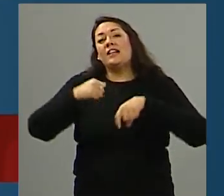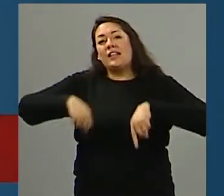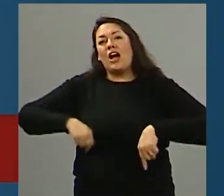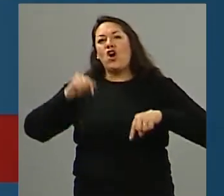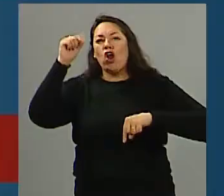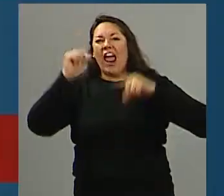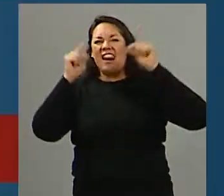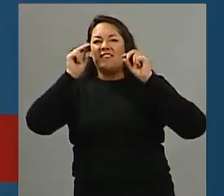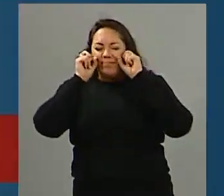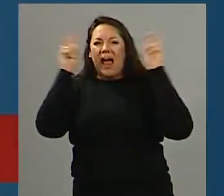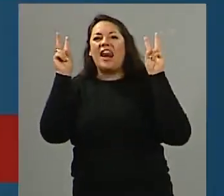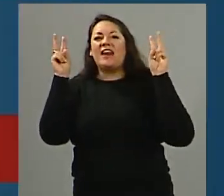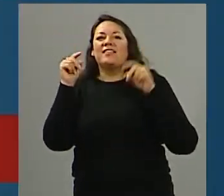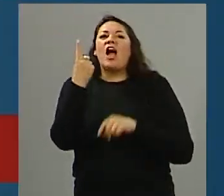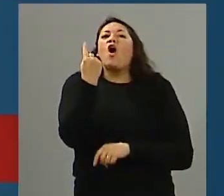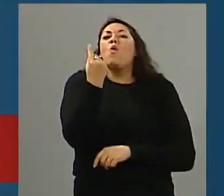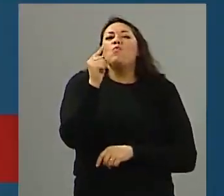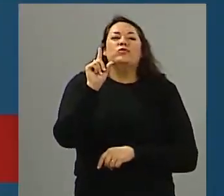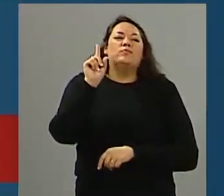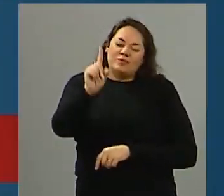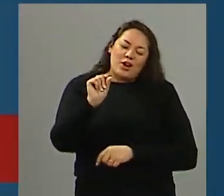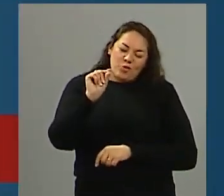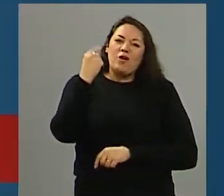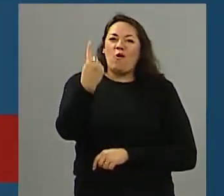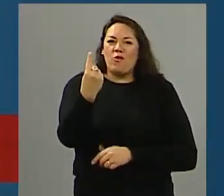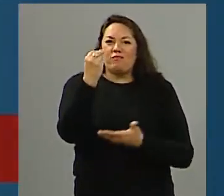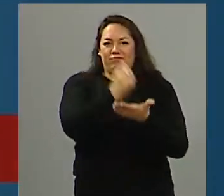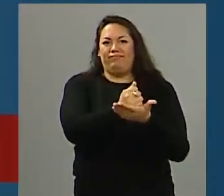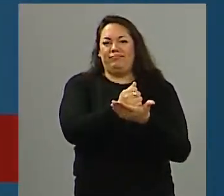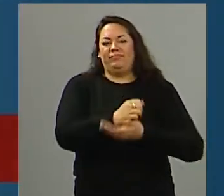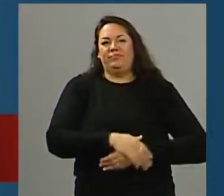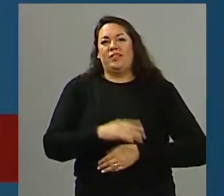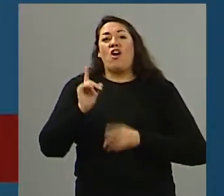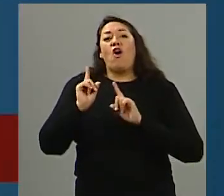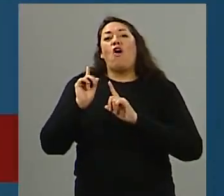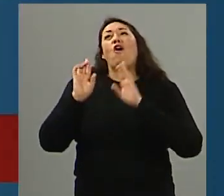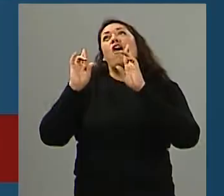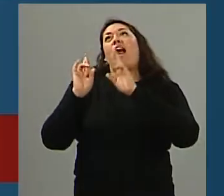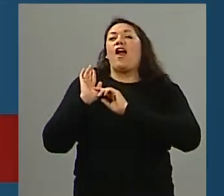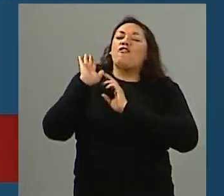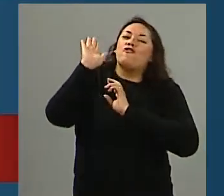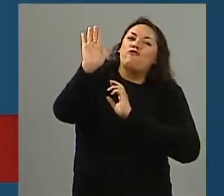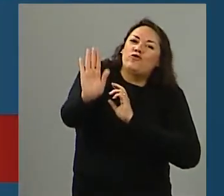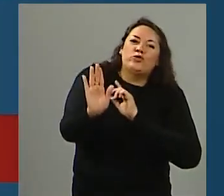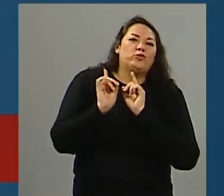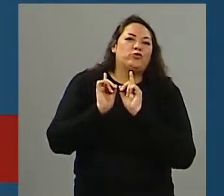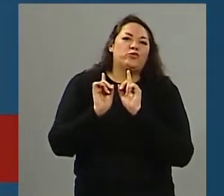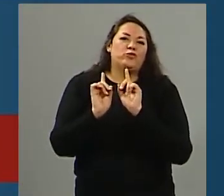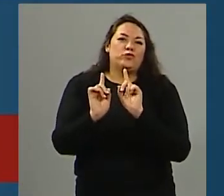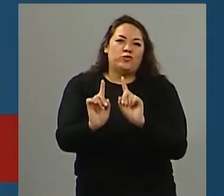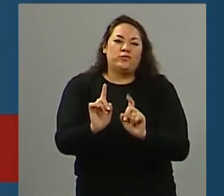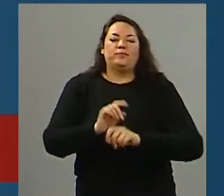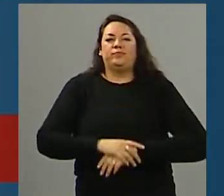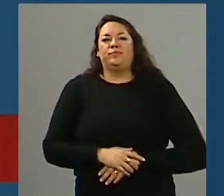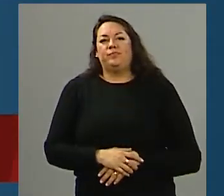en uno por mucho tiempo, ¿no? Así que, bueno, esperemos que sigamos así y no pasemos a mayores con este tipo de cosas,